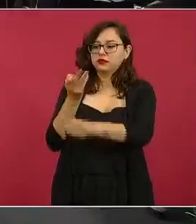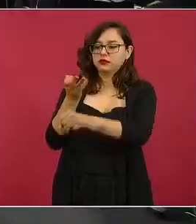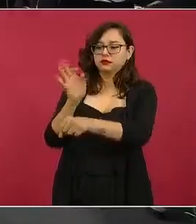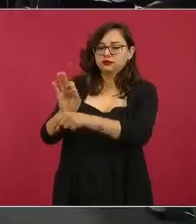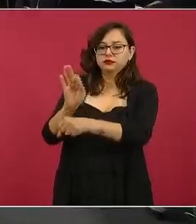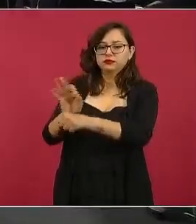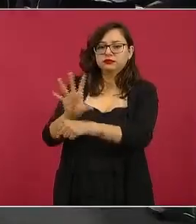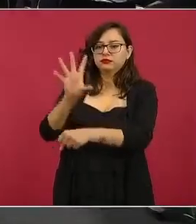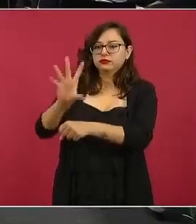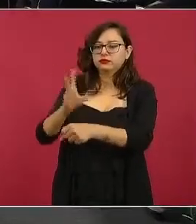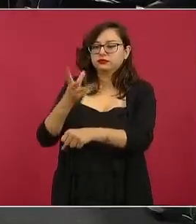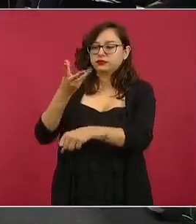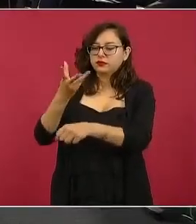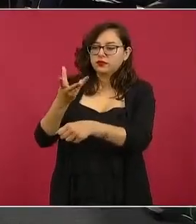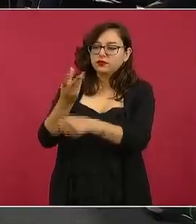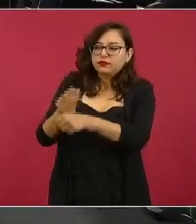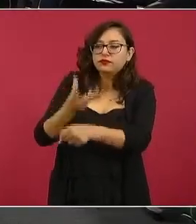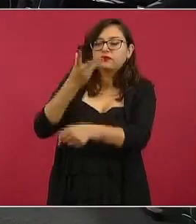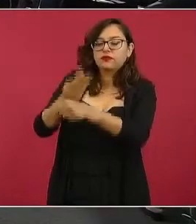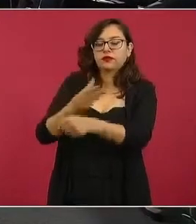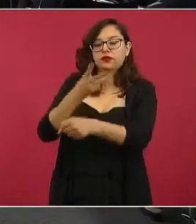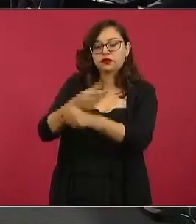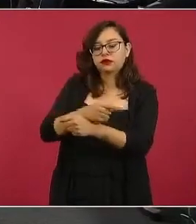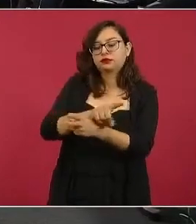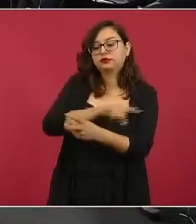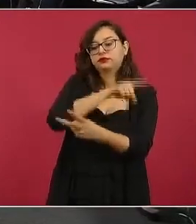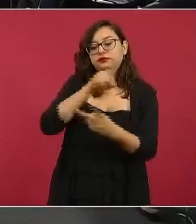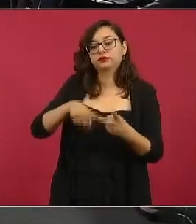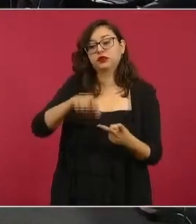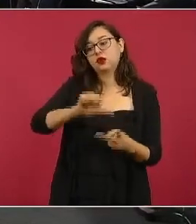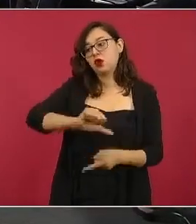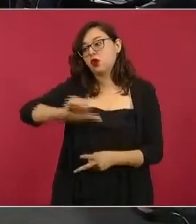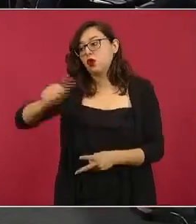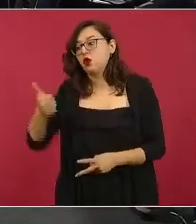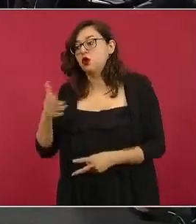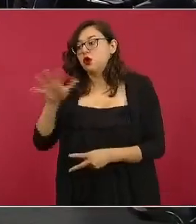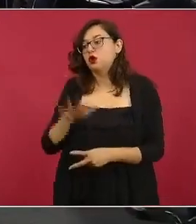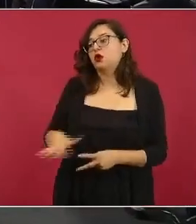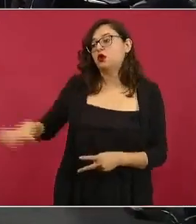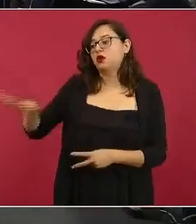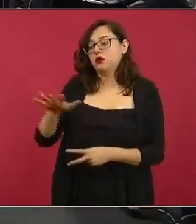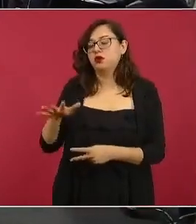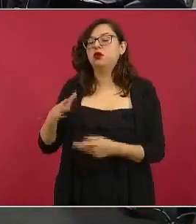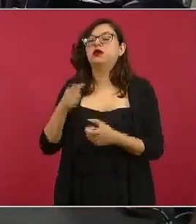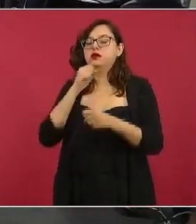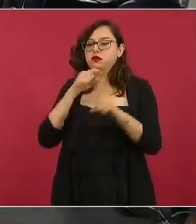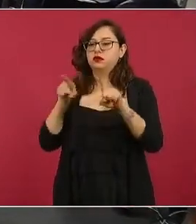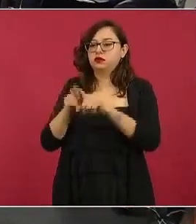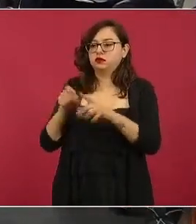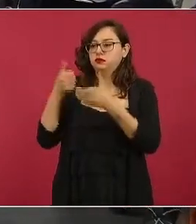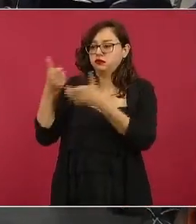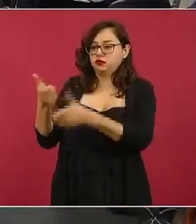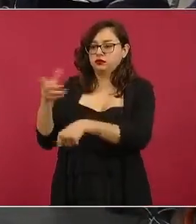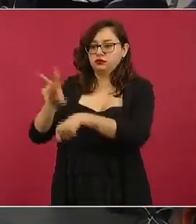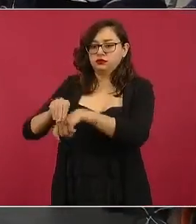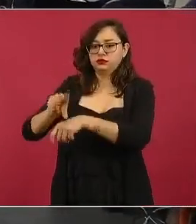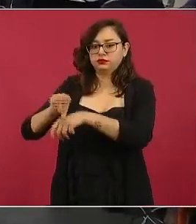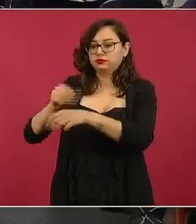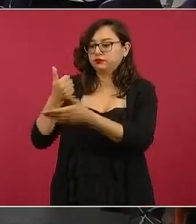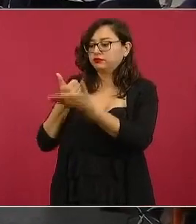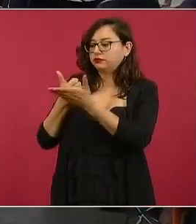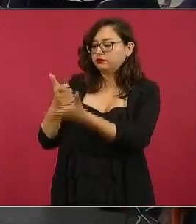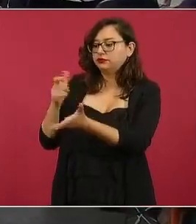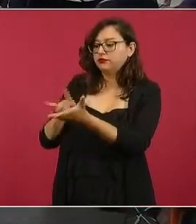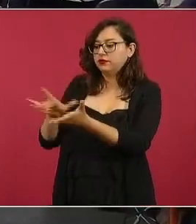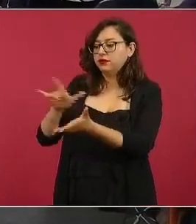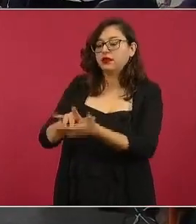de Calakmul y se van a destinar 2 mil 200 hectáreas